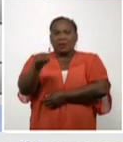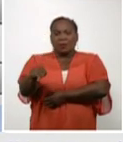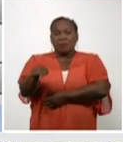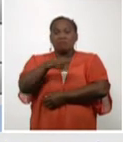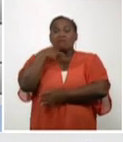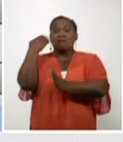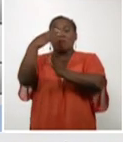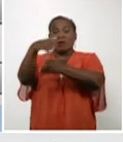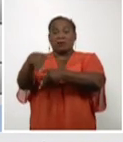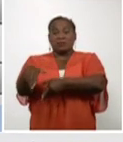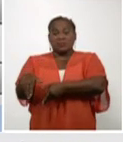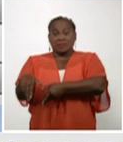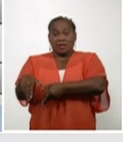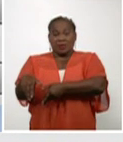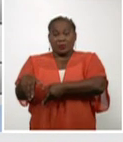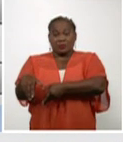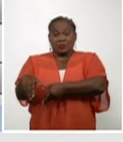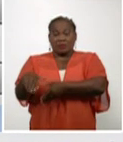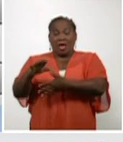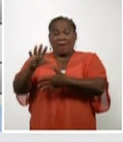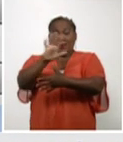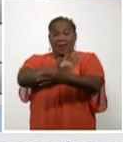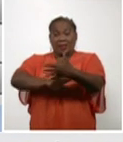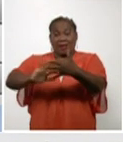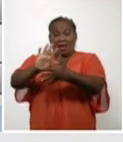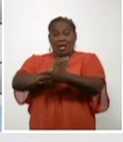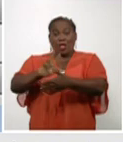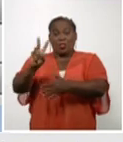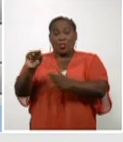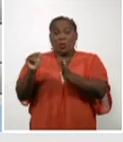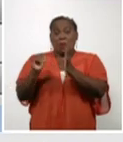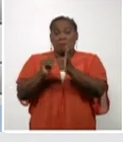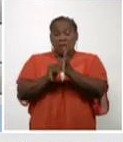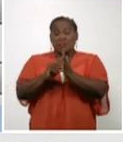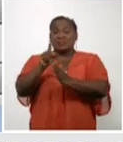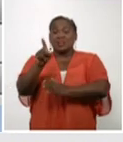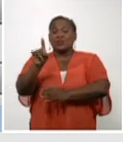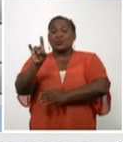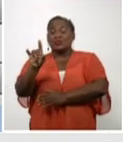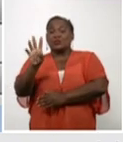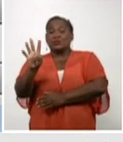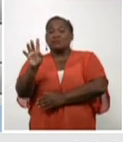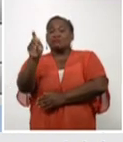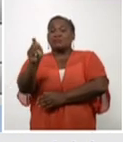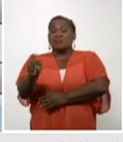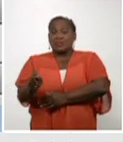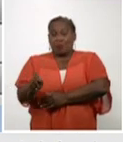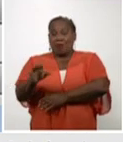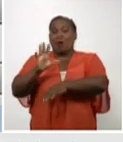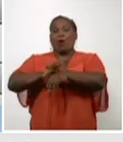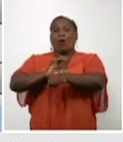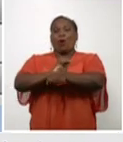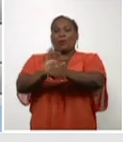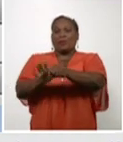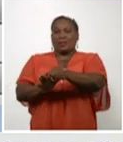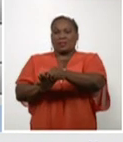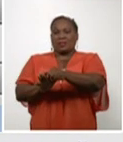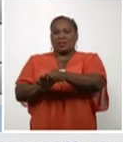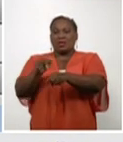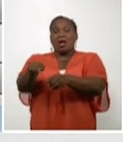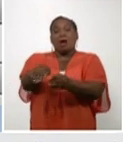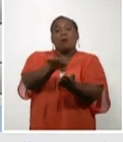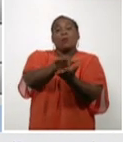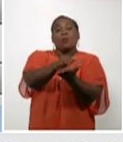en nuestra región 2.194 personas con la COVID-19, que hace un acumulado